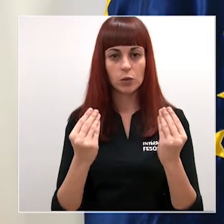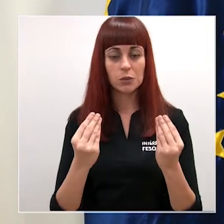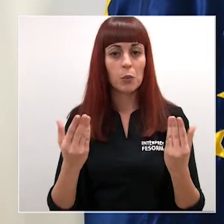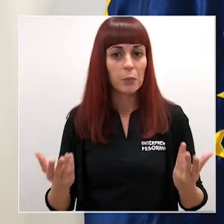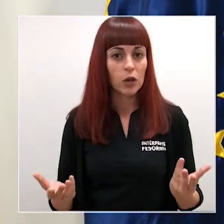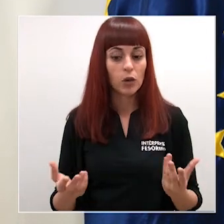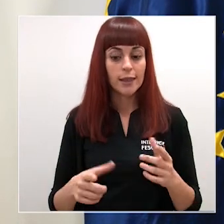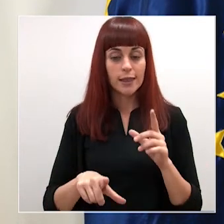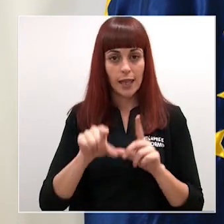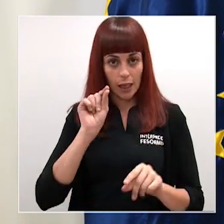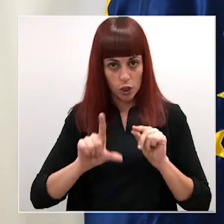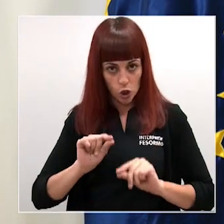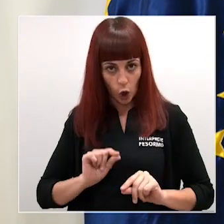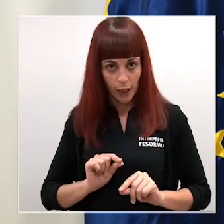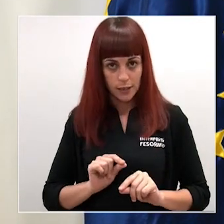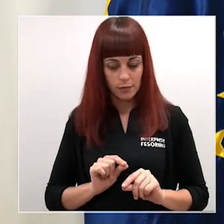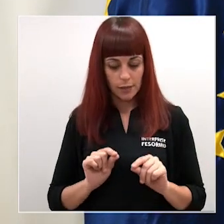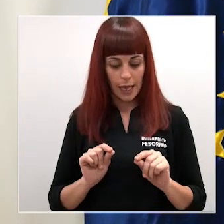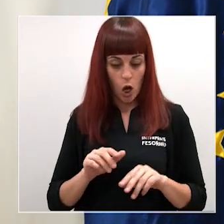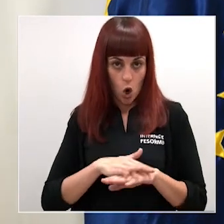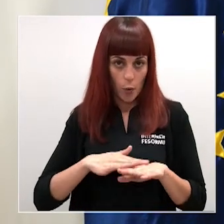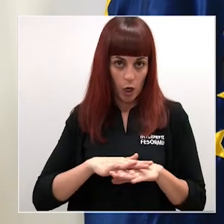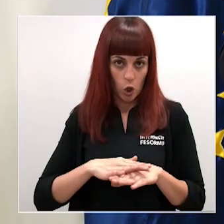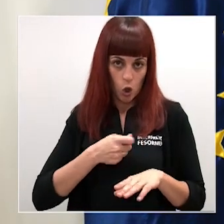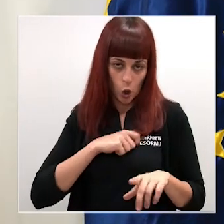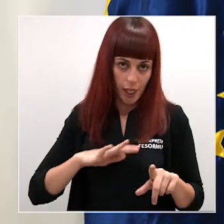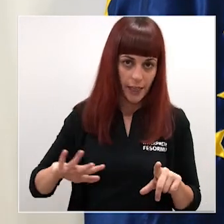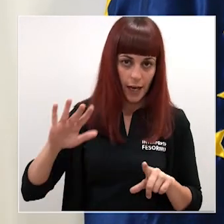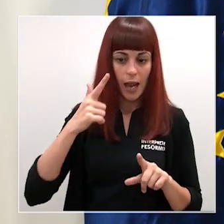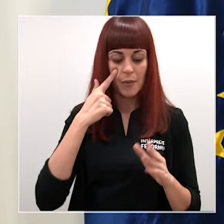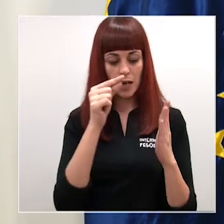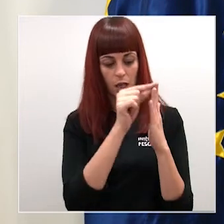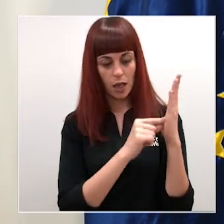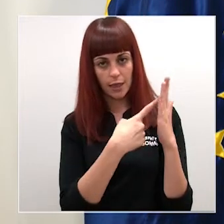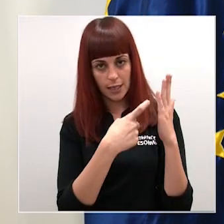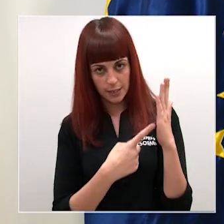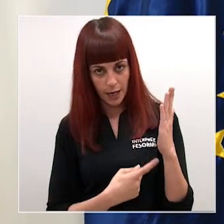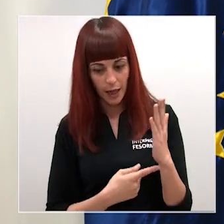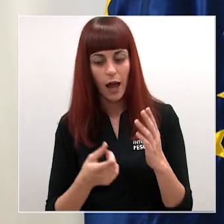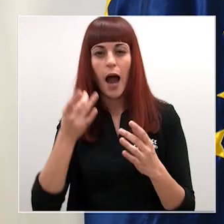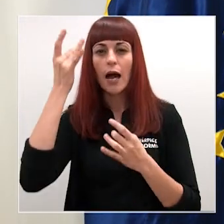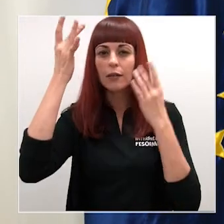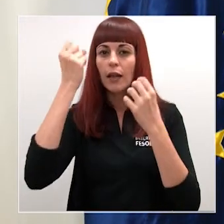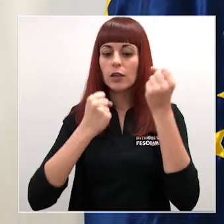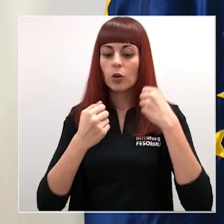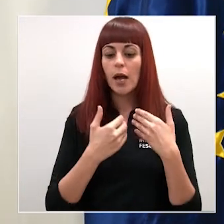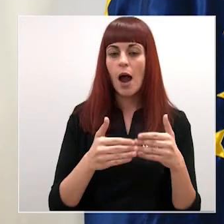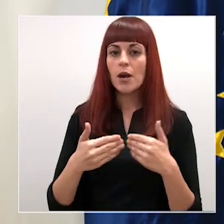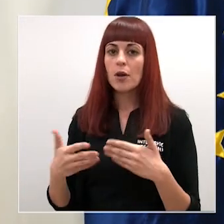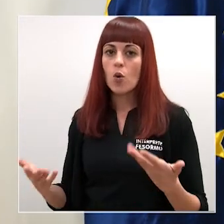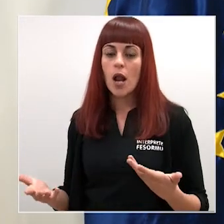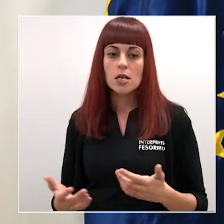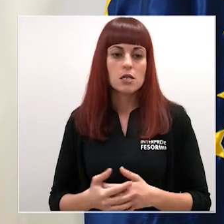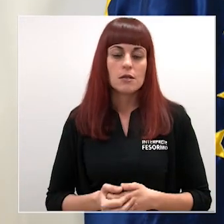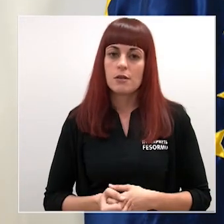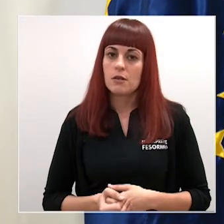las decisiones que se tomen a nivel del gobierno central en el desescalado o en qué actividades económicas y en qué condiciones son demasiadas variables